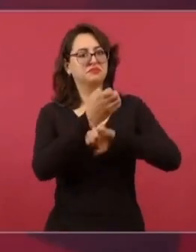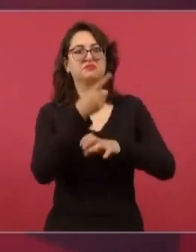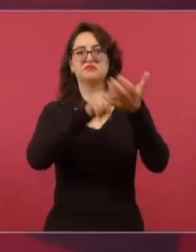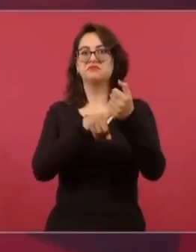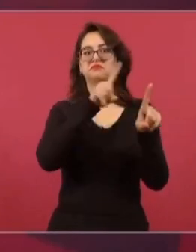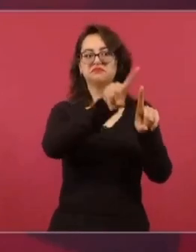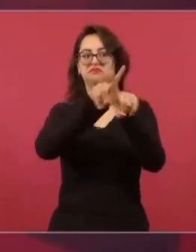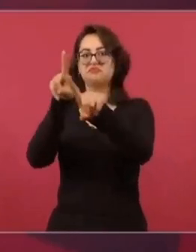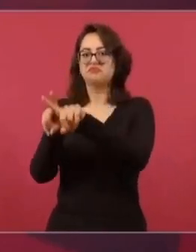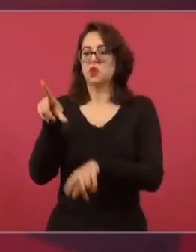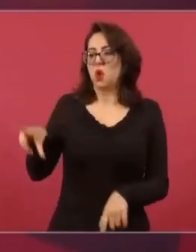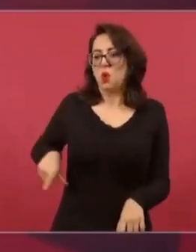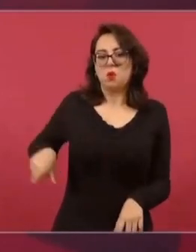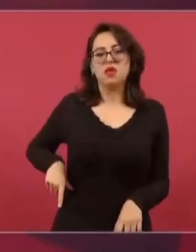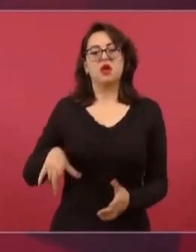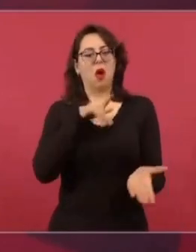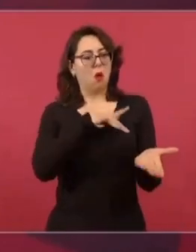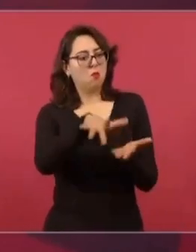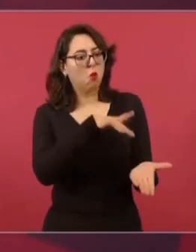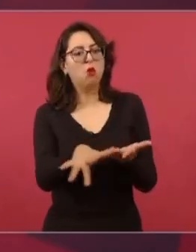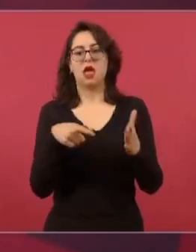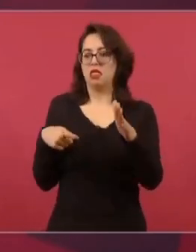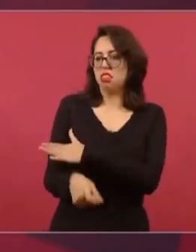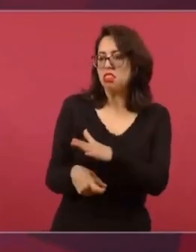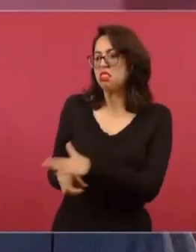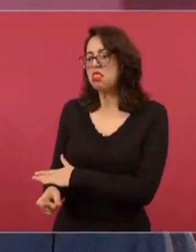compra publicidad, eso sí lo puedo decir,